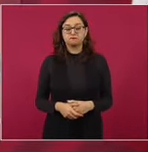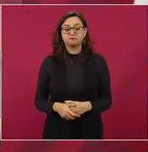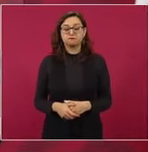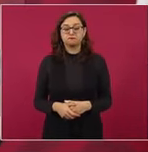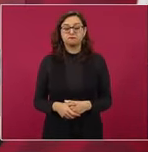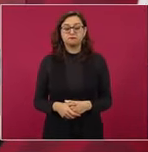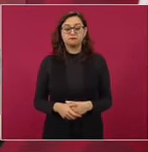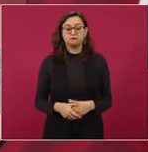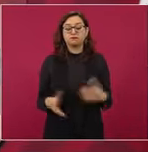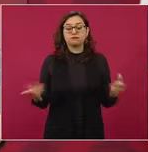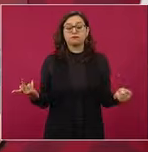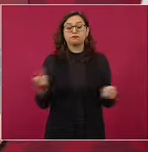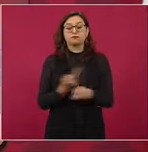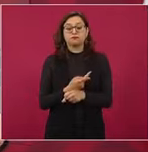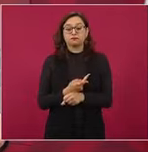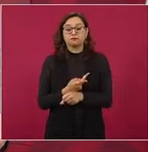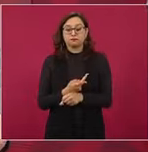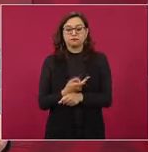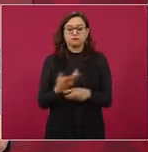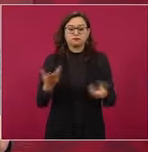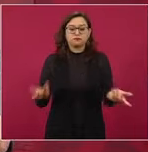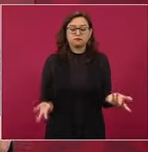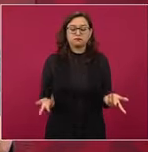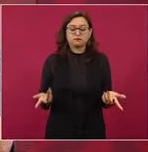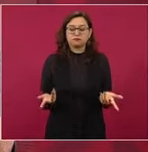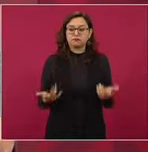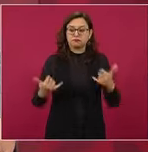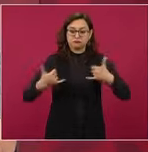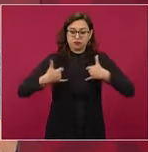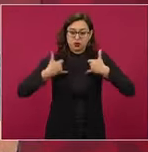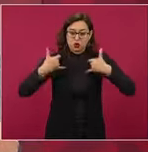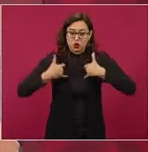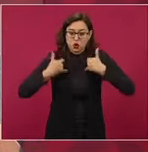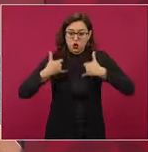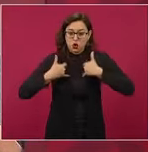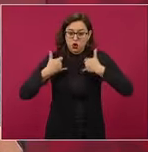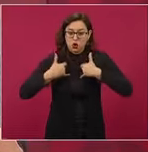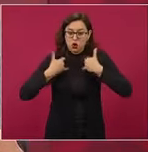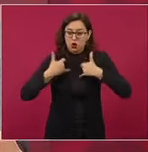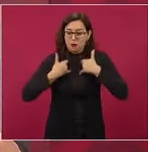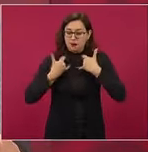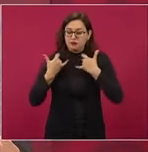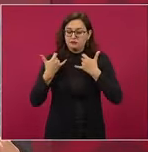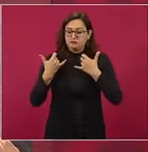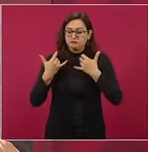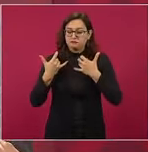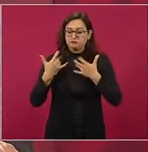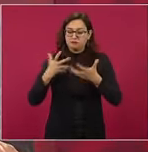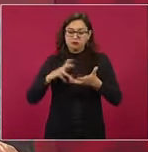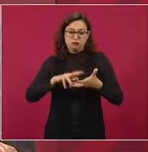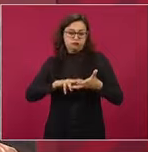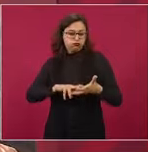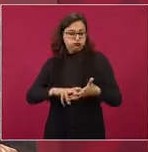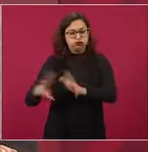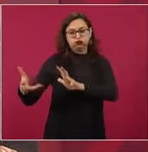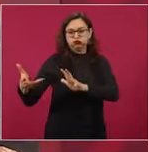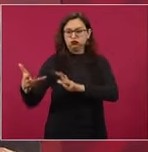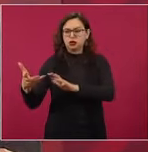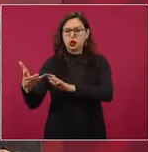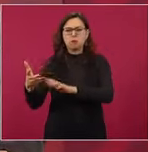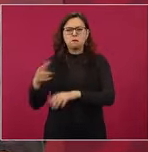participando en actos delictivos de ayer en Michoacán, se detuvieron